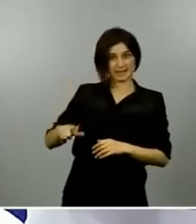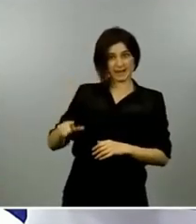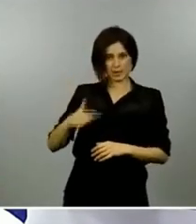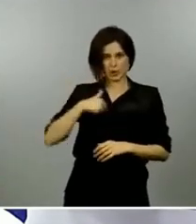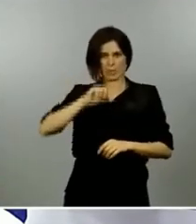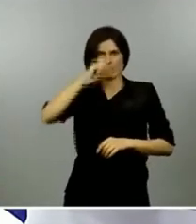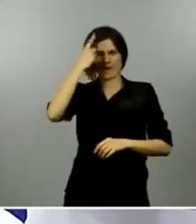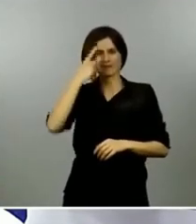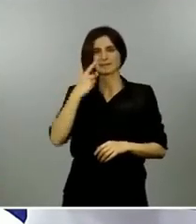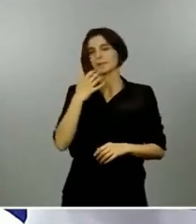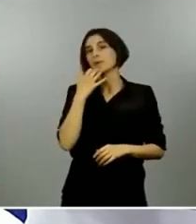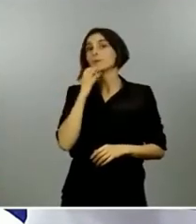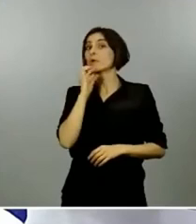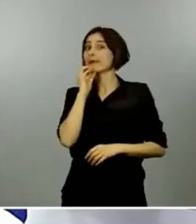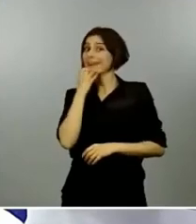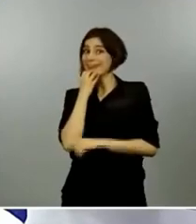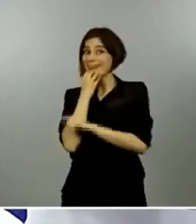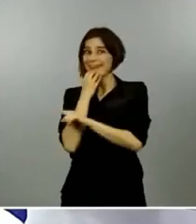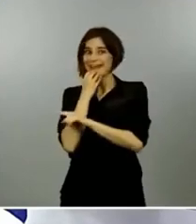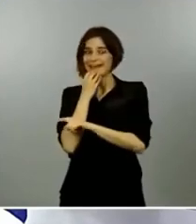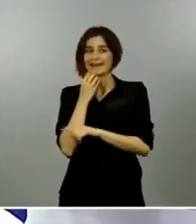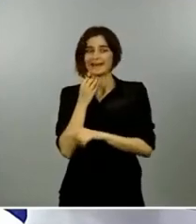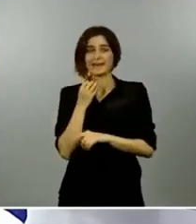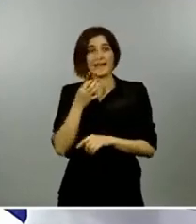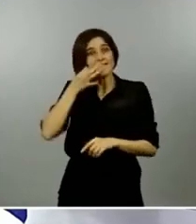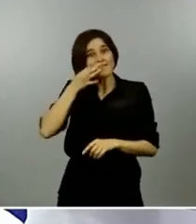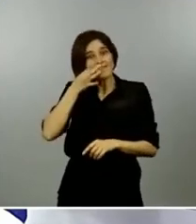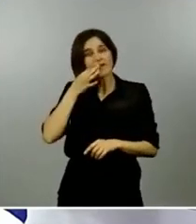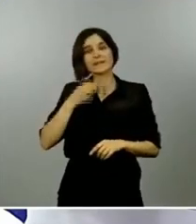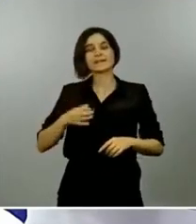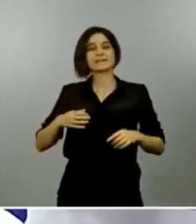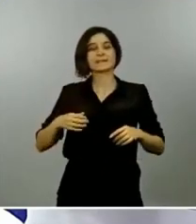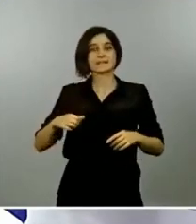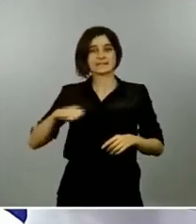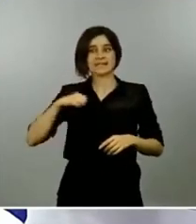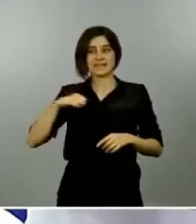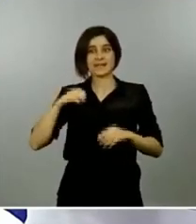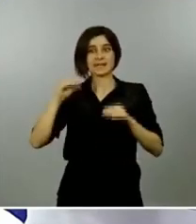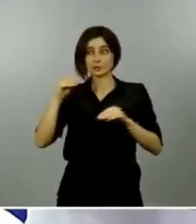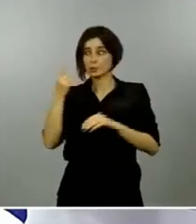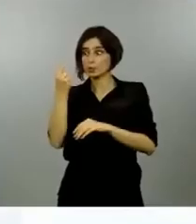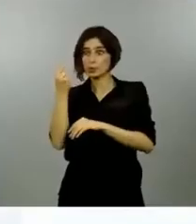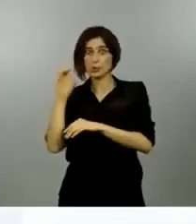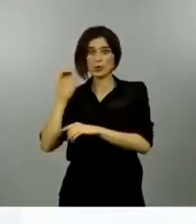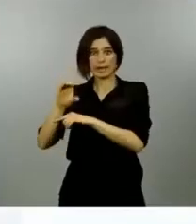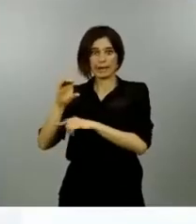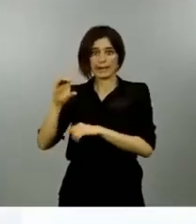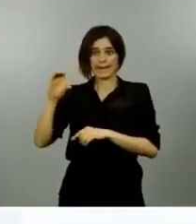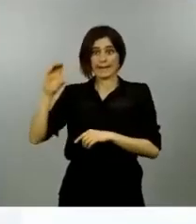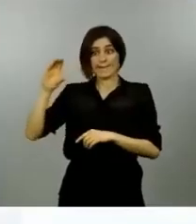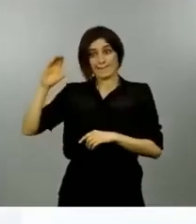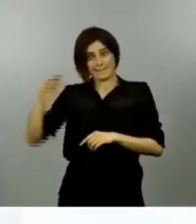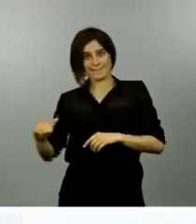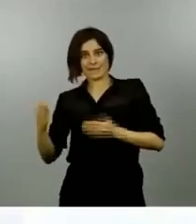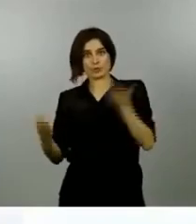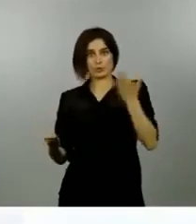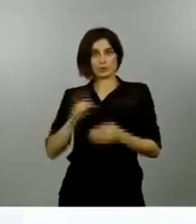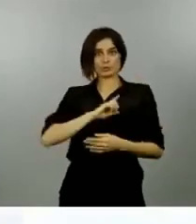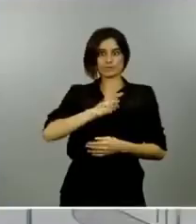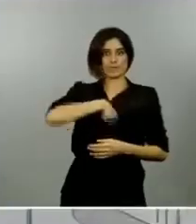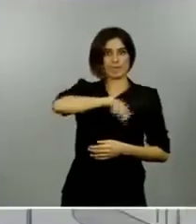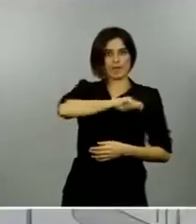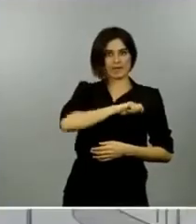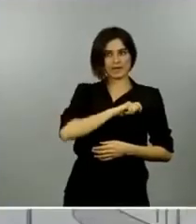Grecia que invierten bastante menos en sanidad per cápita gracias bueno muchas gracias Fernando por sus preguntas yo creo que la